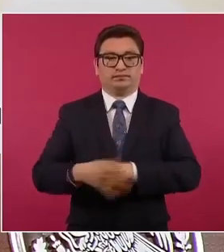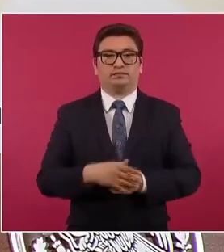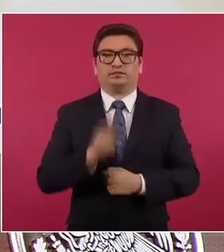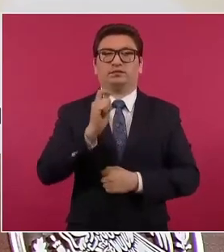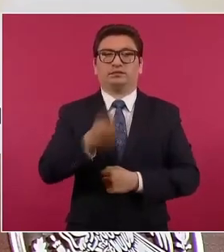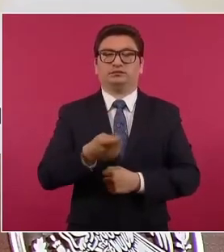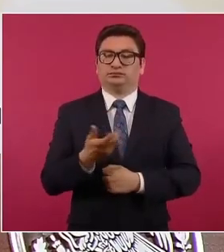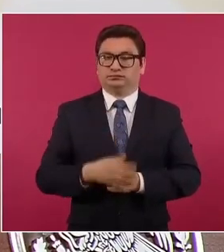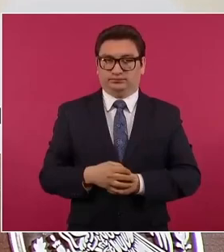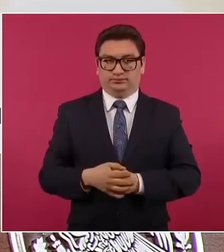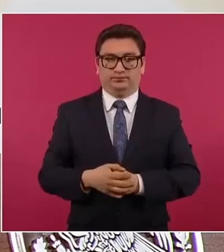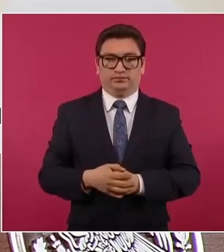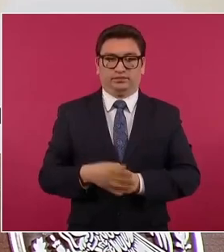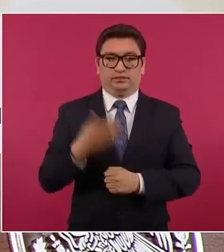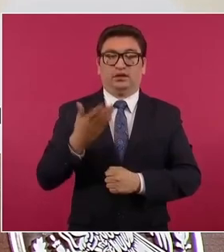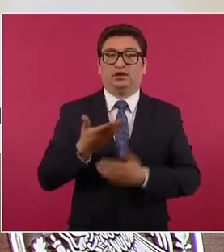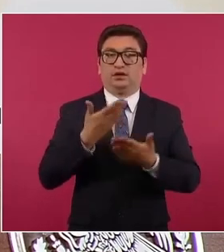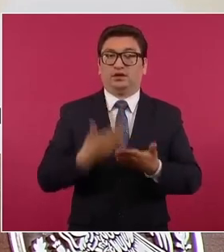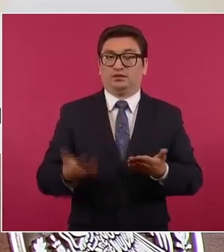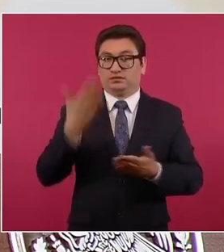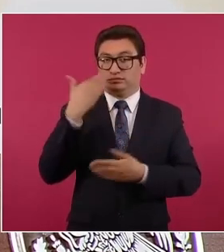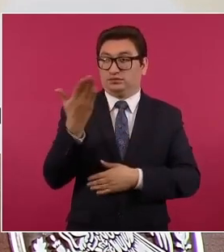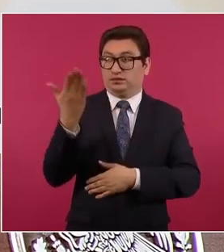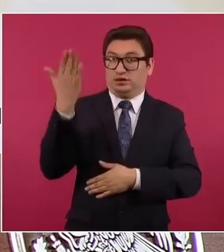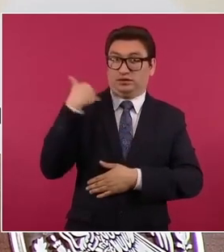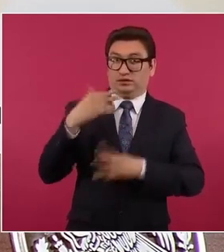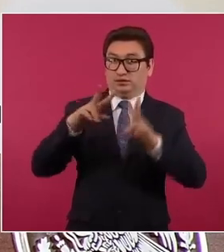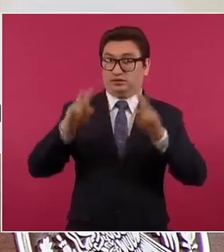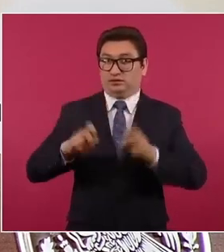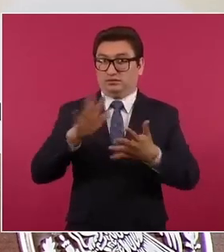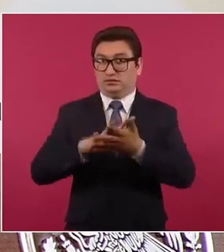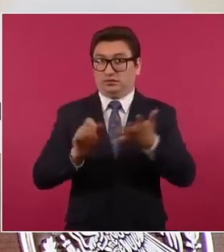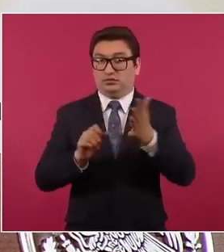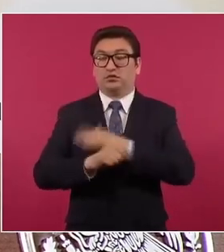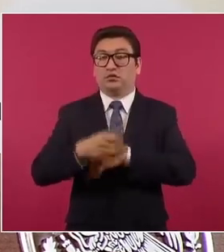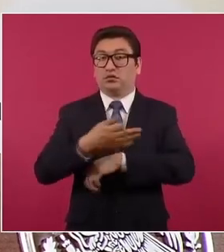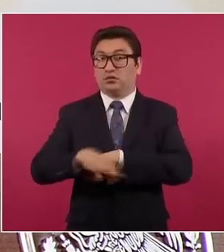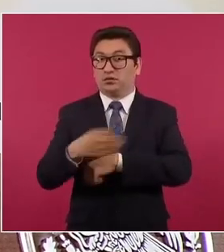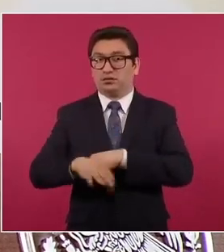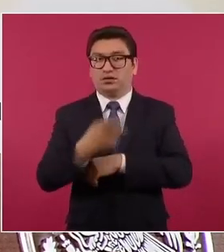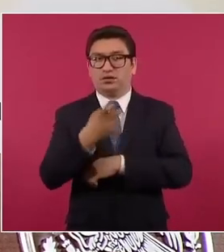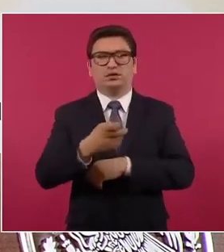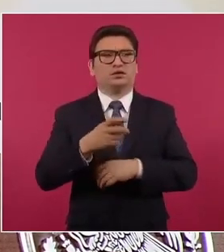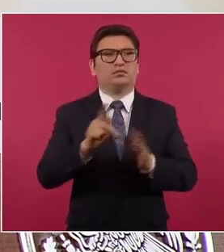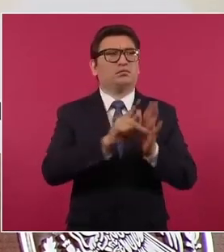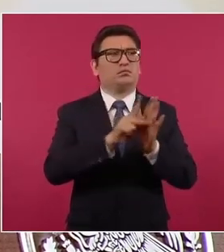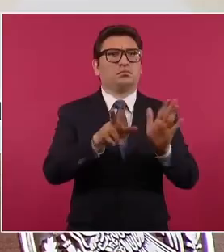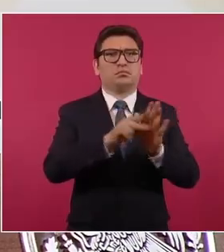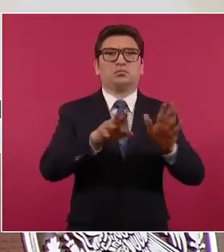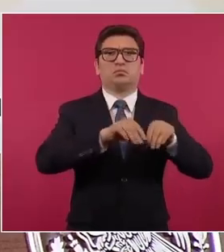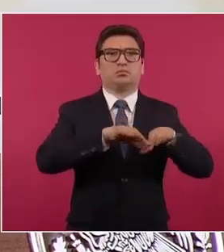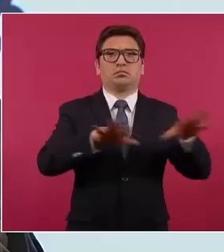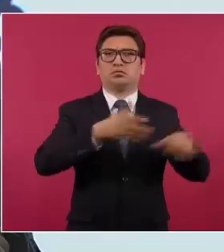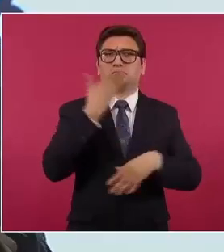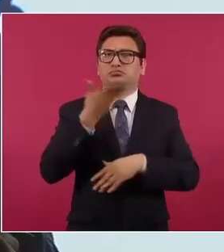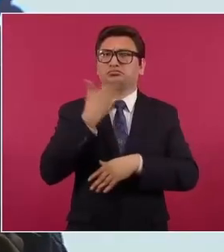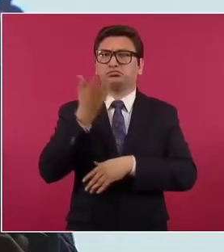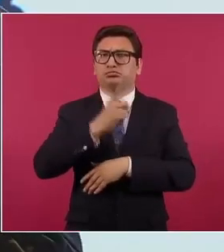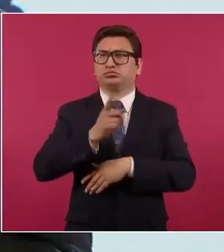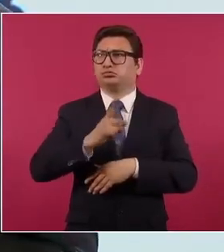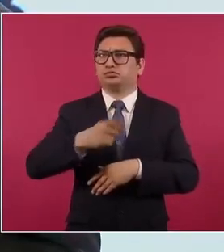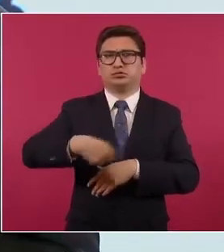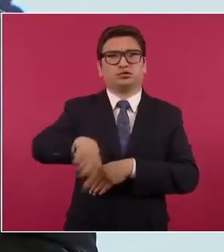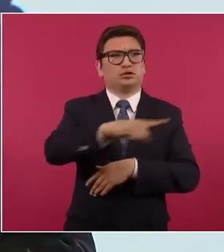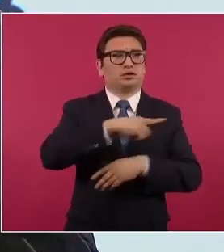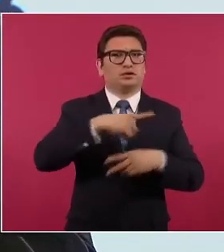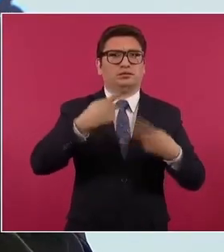decir que entonces el tema de la prisión preventiva no era un tema ni de los medios de comunicación, ni de los juristas,